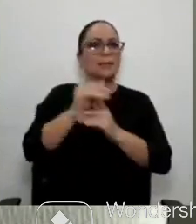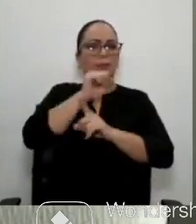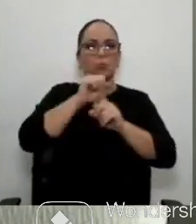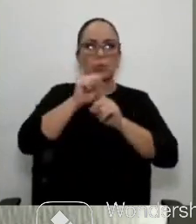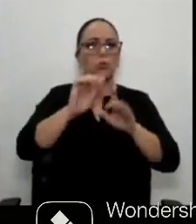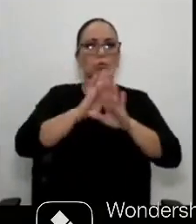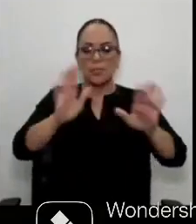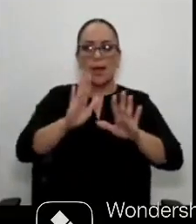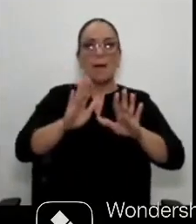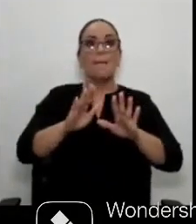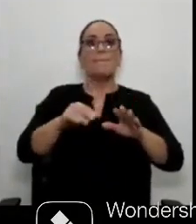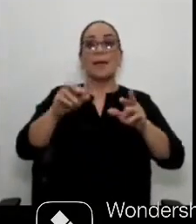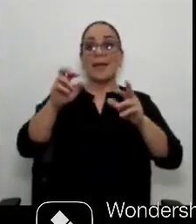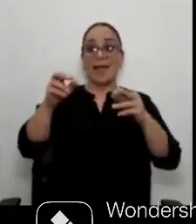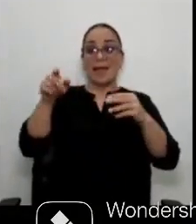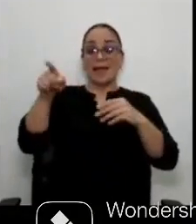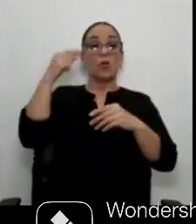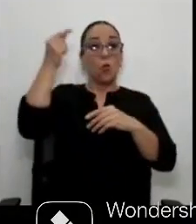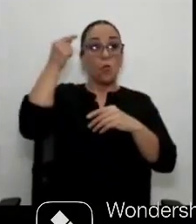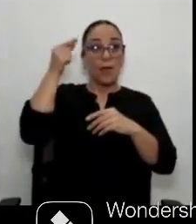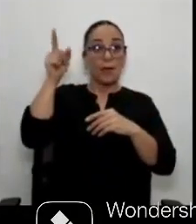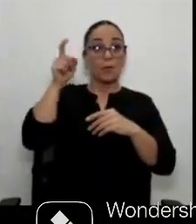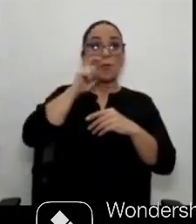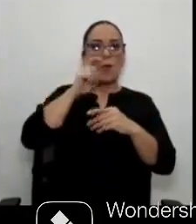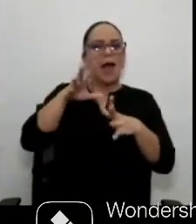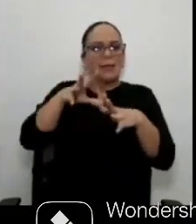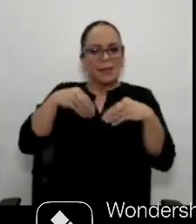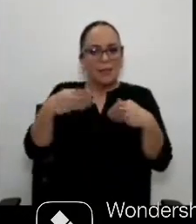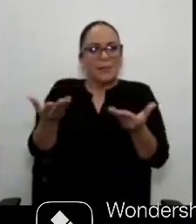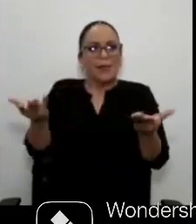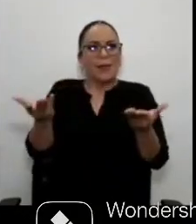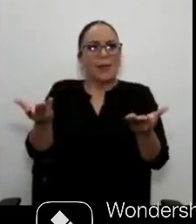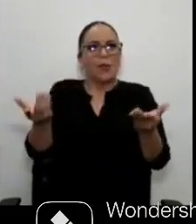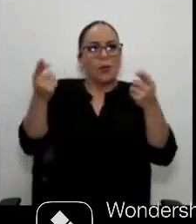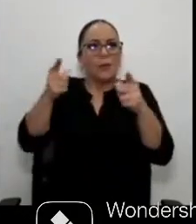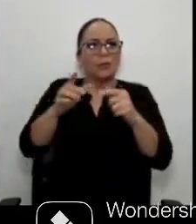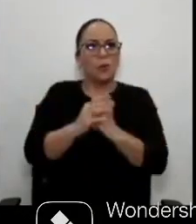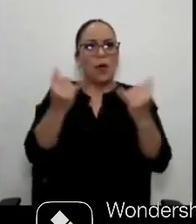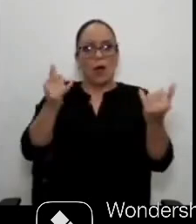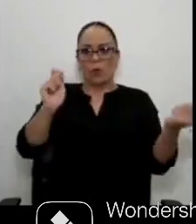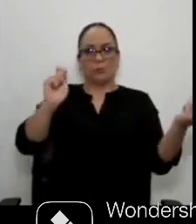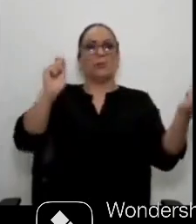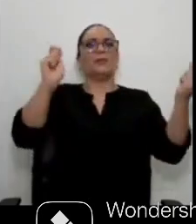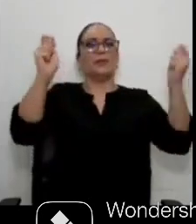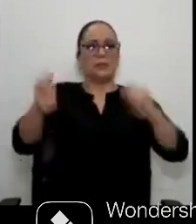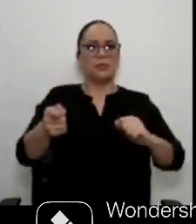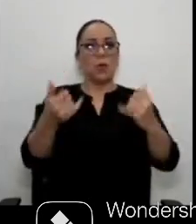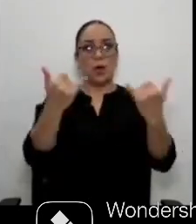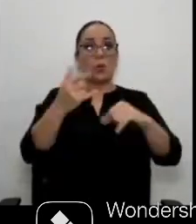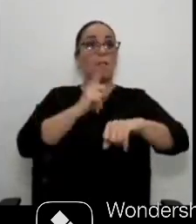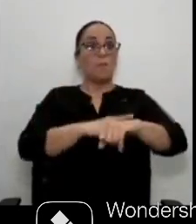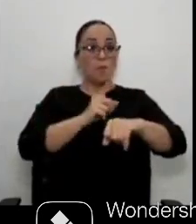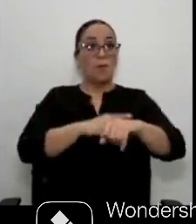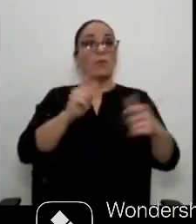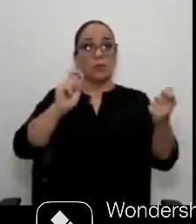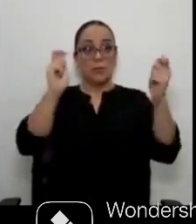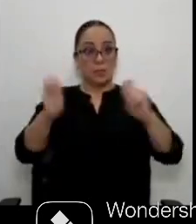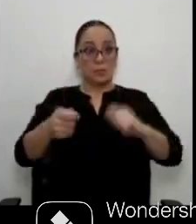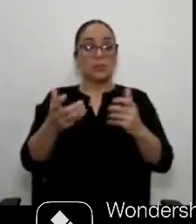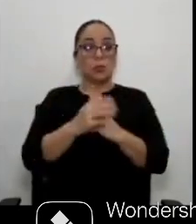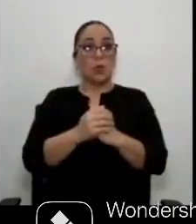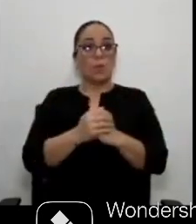régimen entienda que su única opción es aceptar los términos de una transición negociada y que estamos dispuestos a negociar, pero